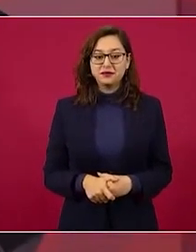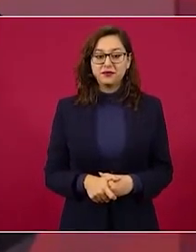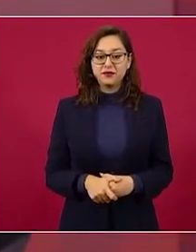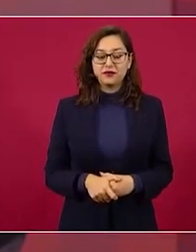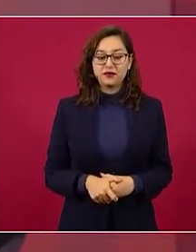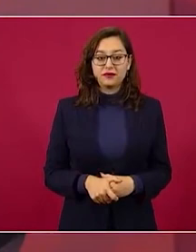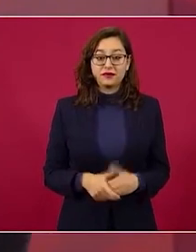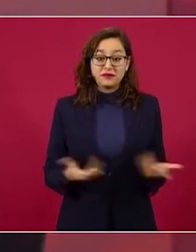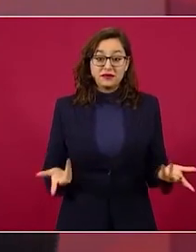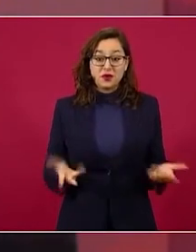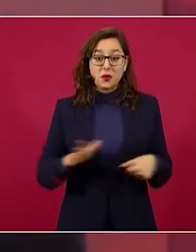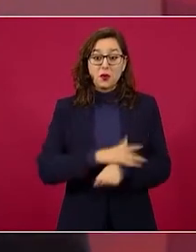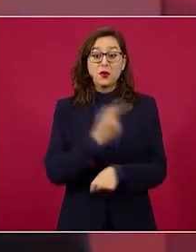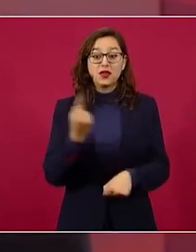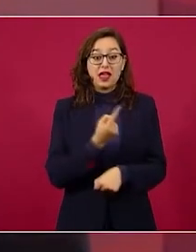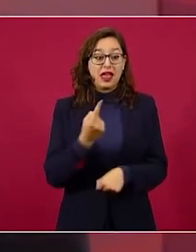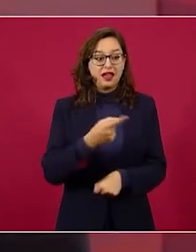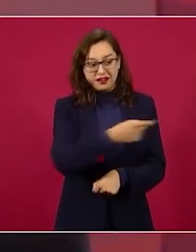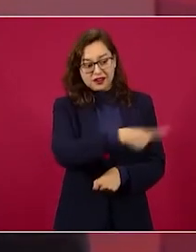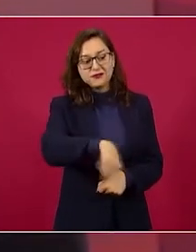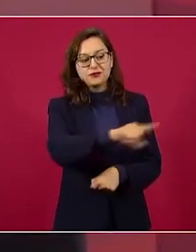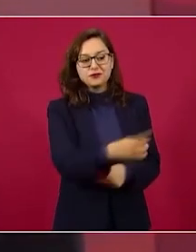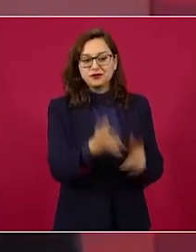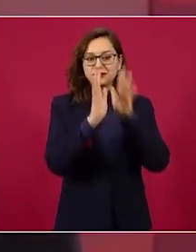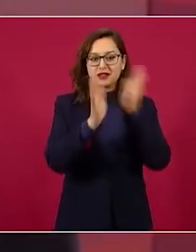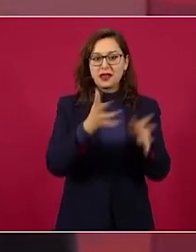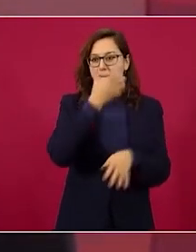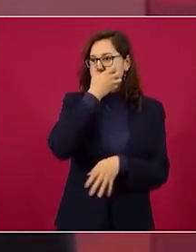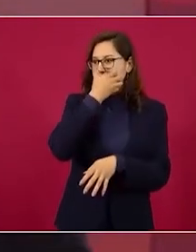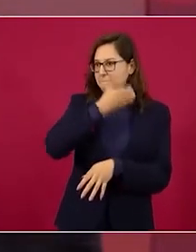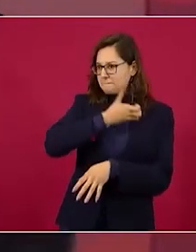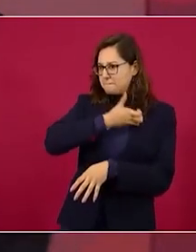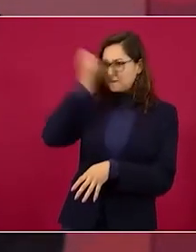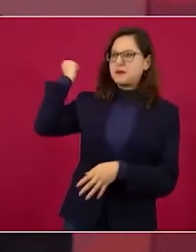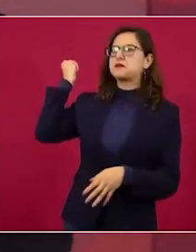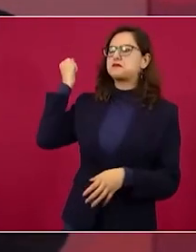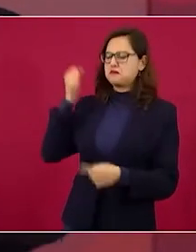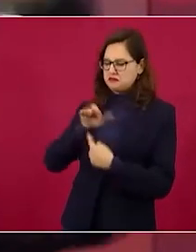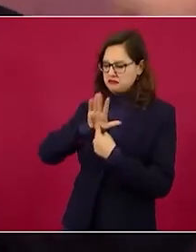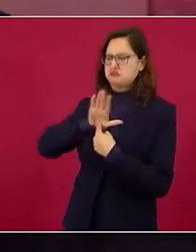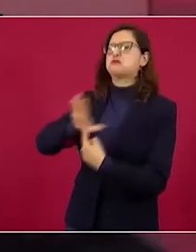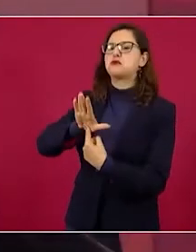quitarse las máscaras o sea